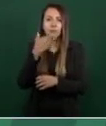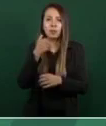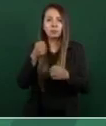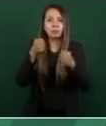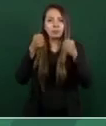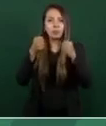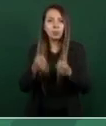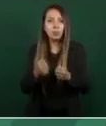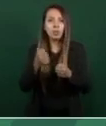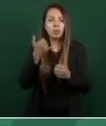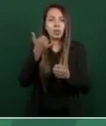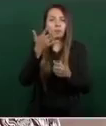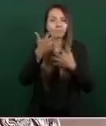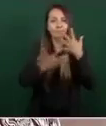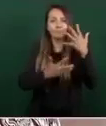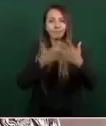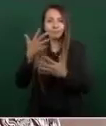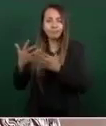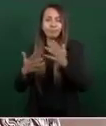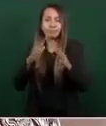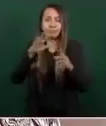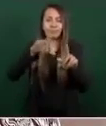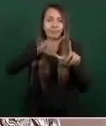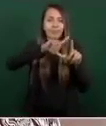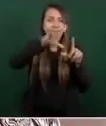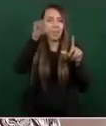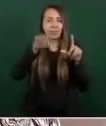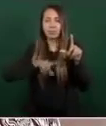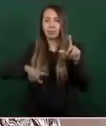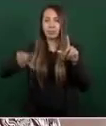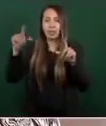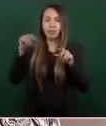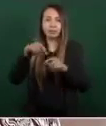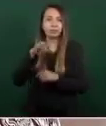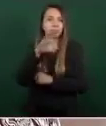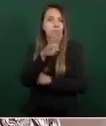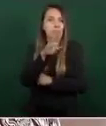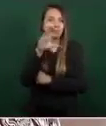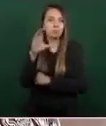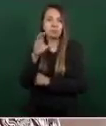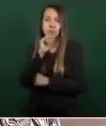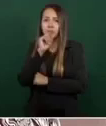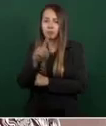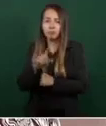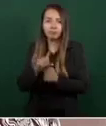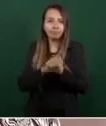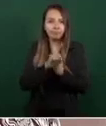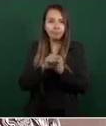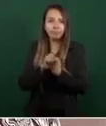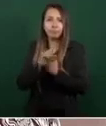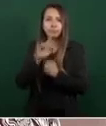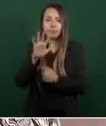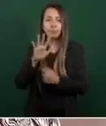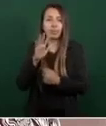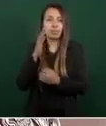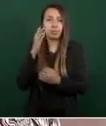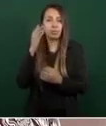a la violencia en todo el país y en Baja California. La estrategia es